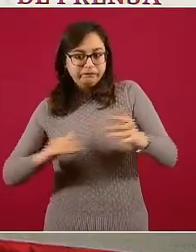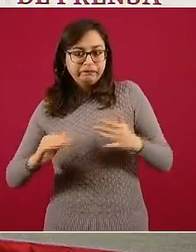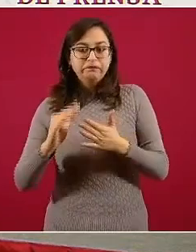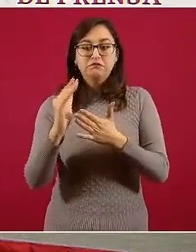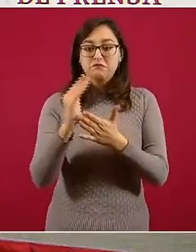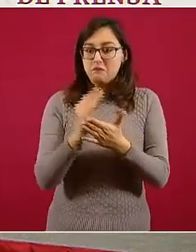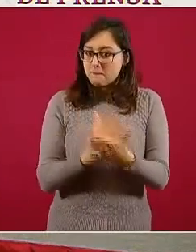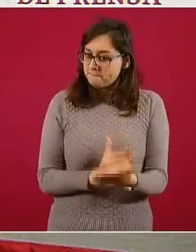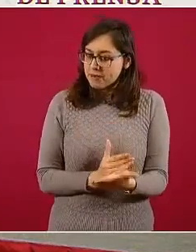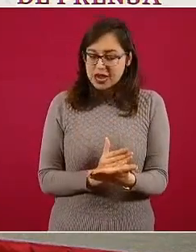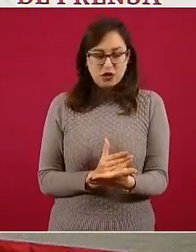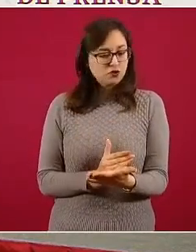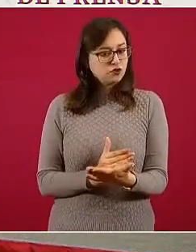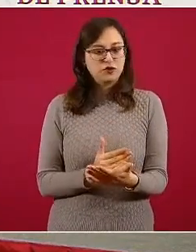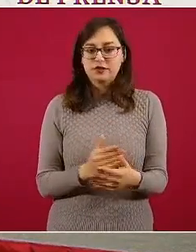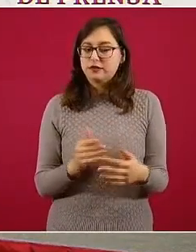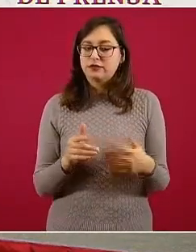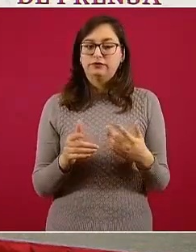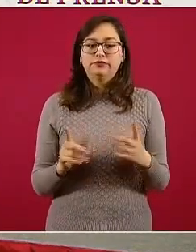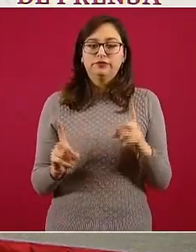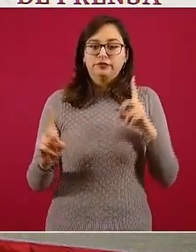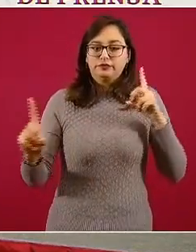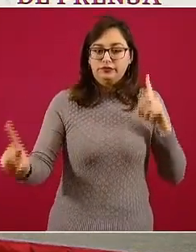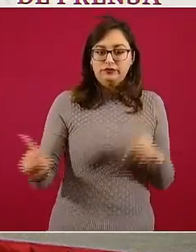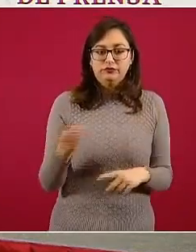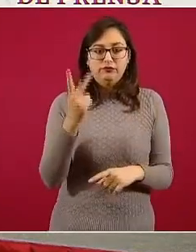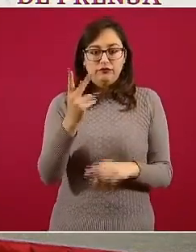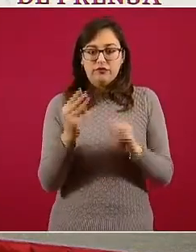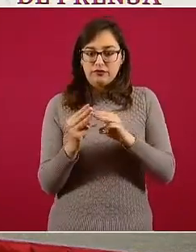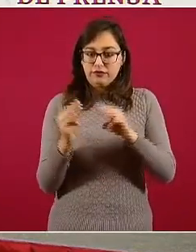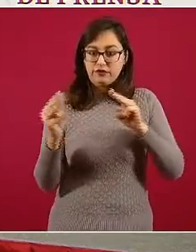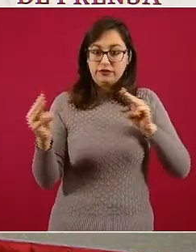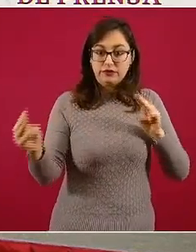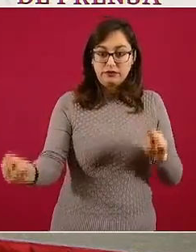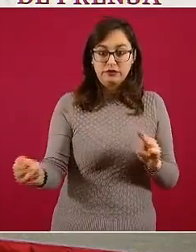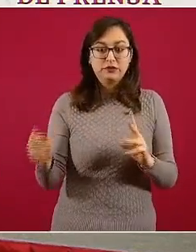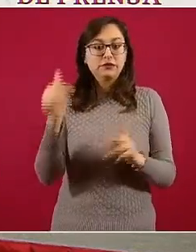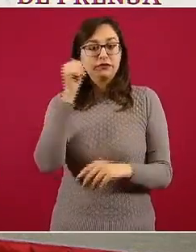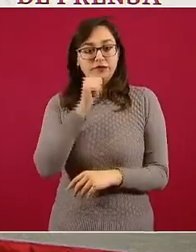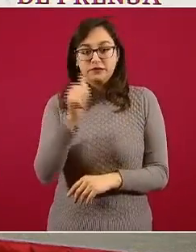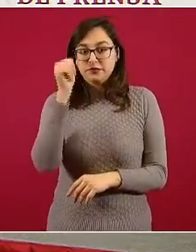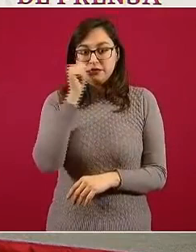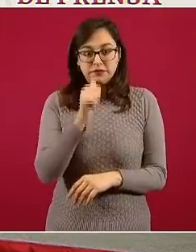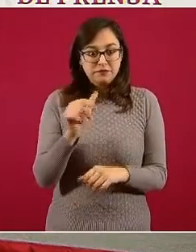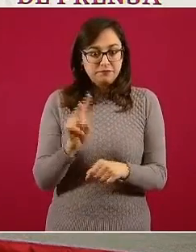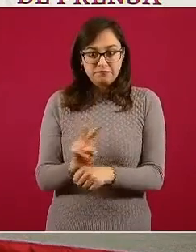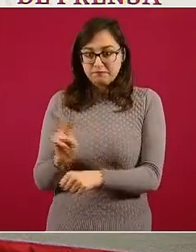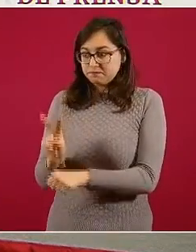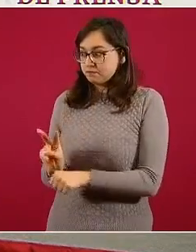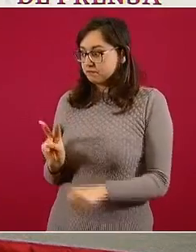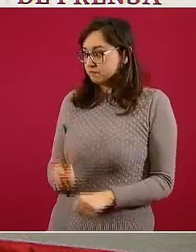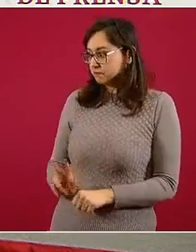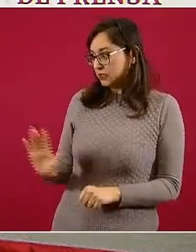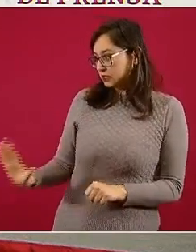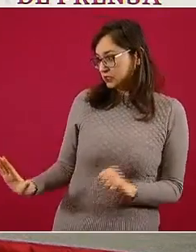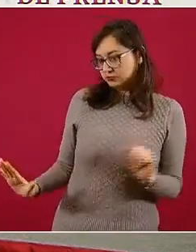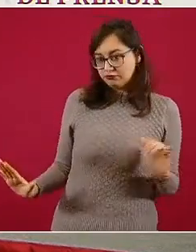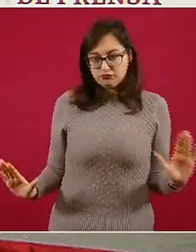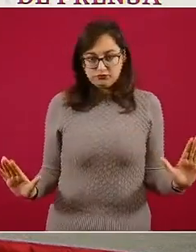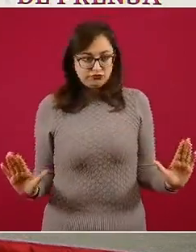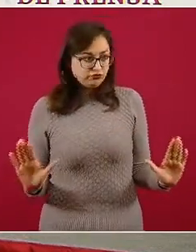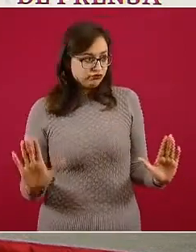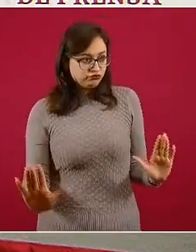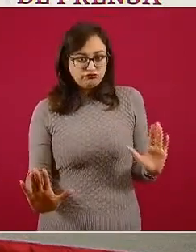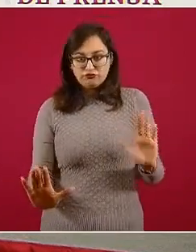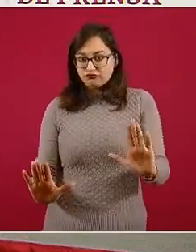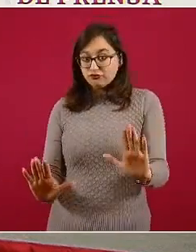el tratar de tener una sana distancia, más de dos metros con la persona y estar siempre vigilando, eso es muy importante. Es si van